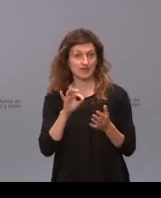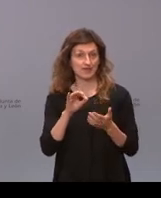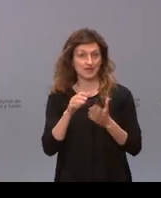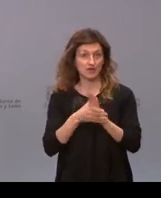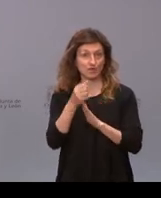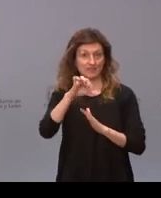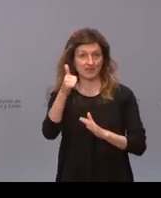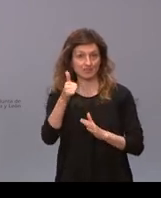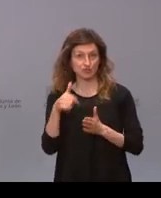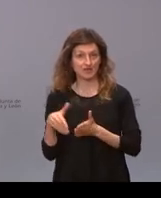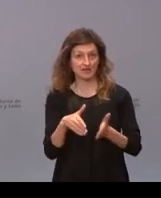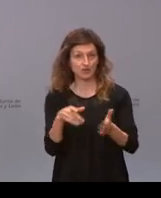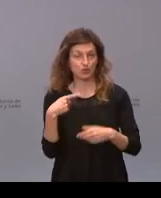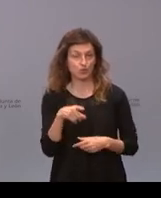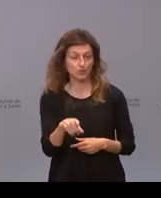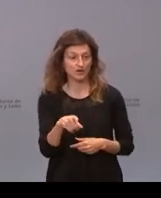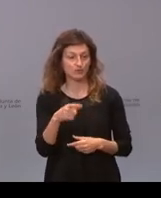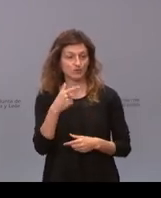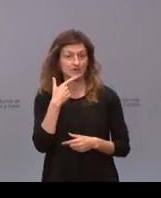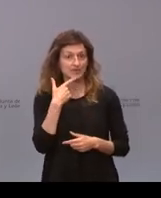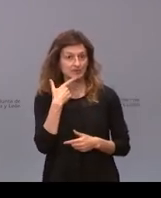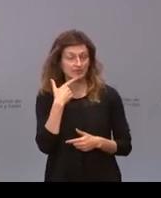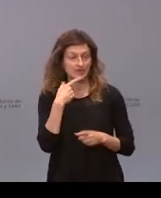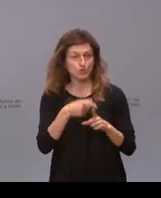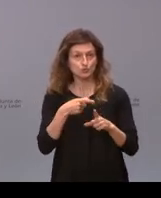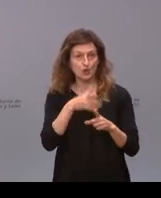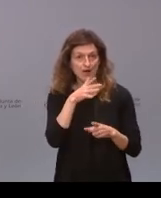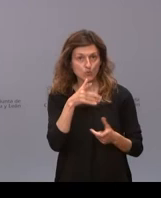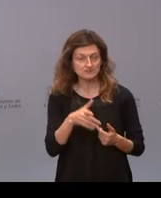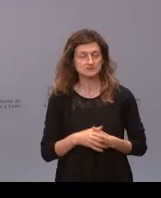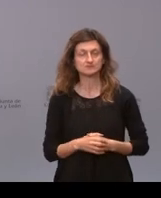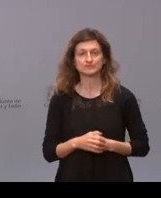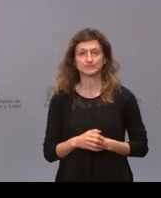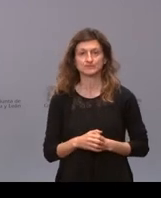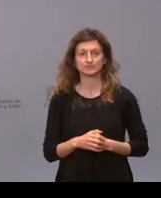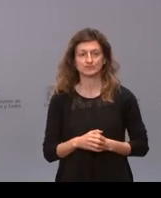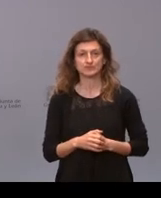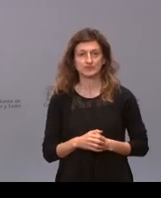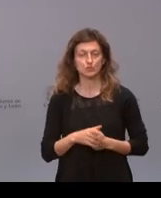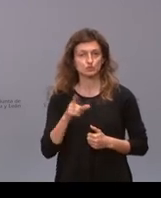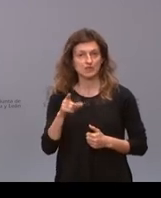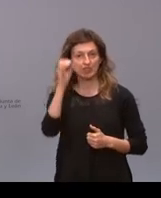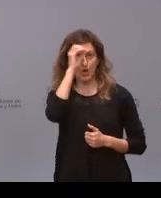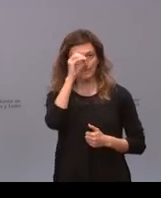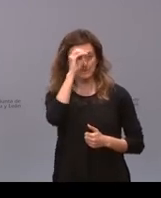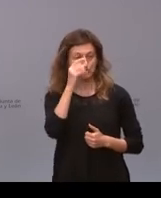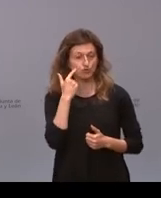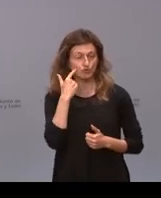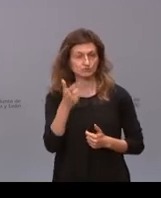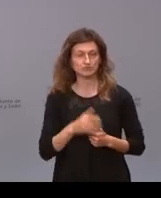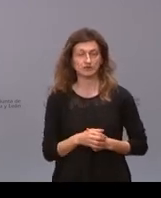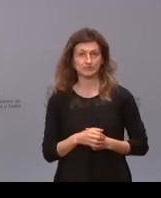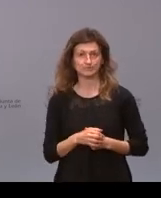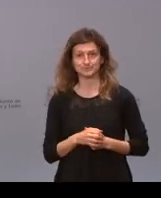de no permitir a la vaquería de no viercas el uso de las aguas no sé qué valoración qué valoración hace si eso supone